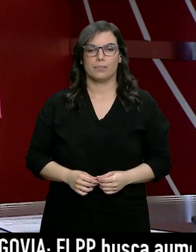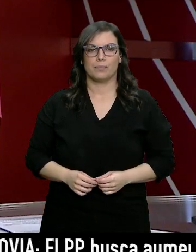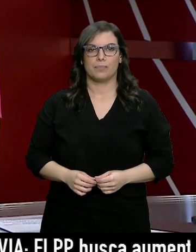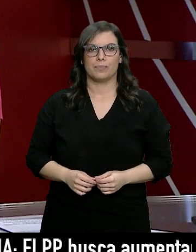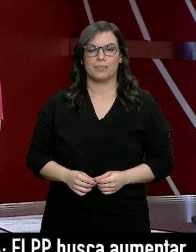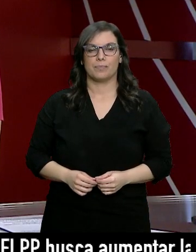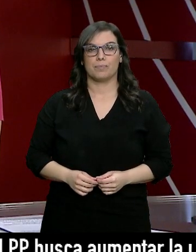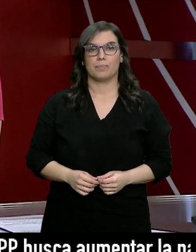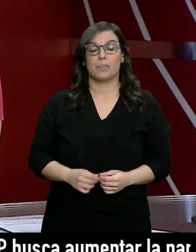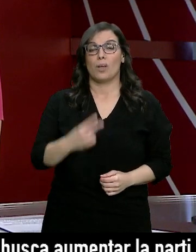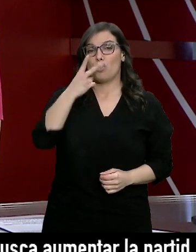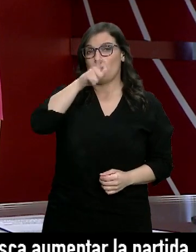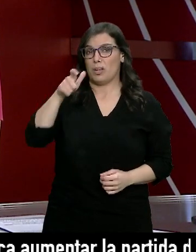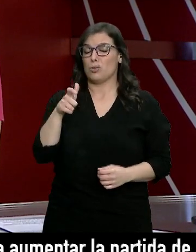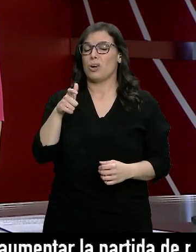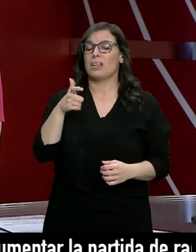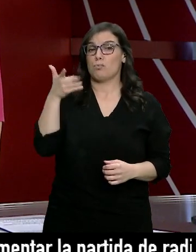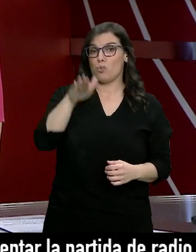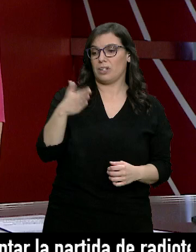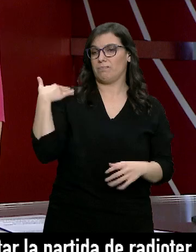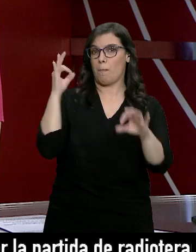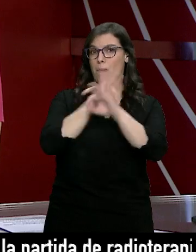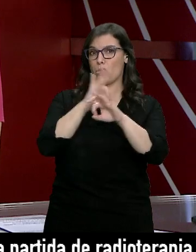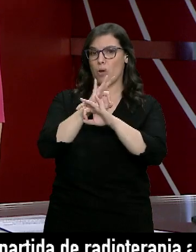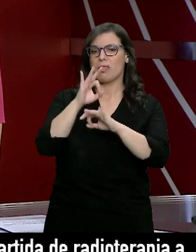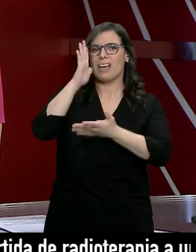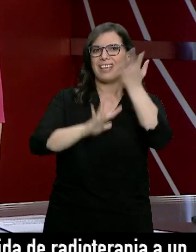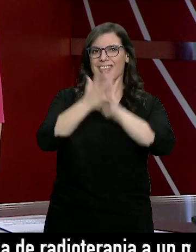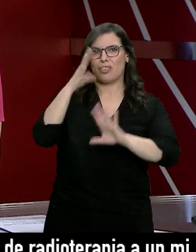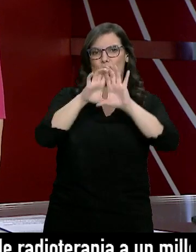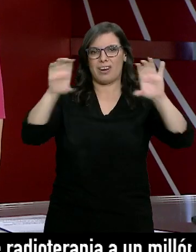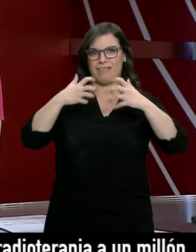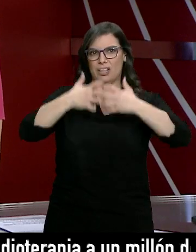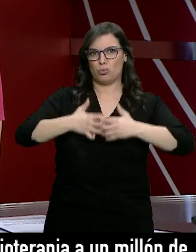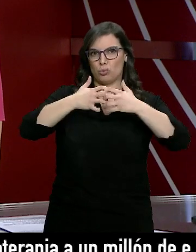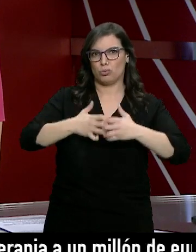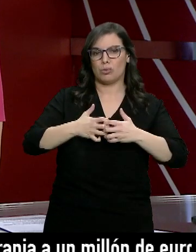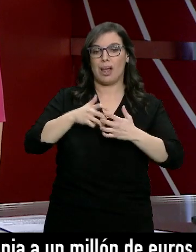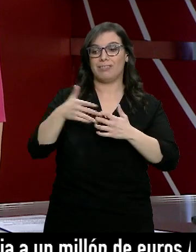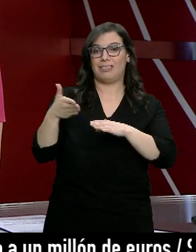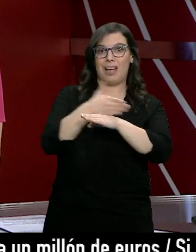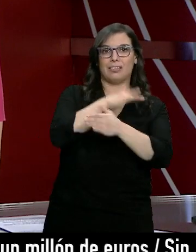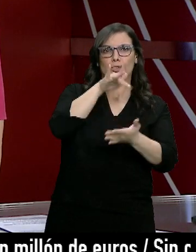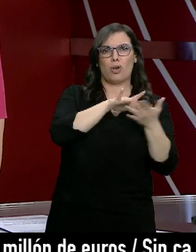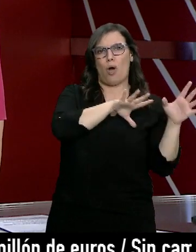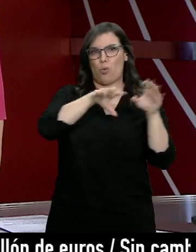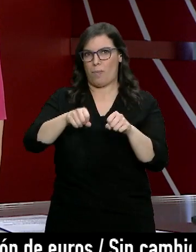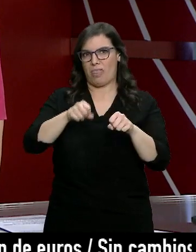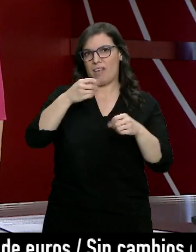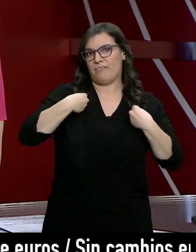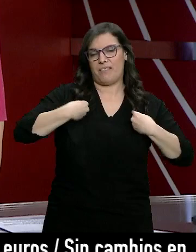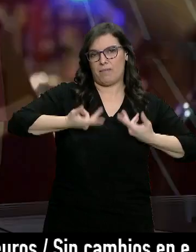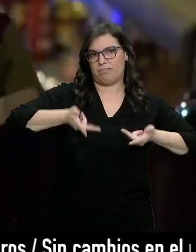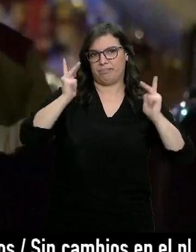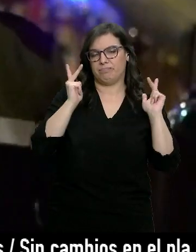Al menos dos personas han muerto esta madrugada en el incendio de una nave industrial que había sido ocupada en Badalona. Además de